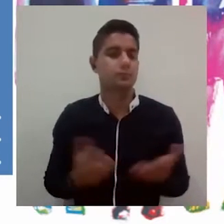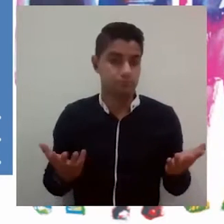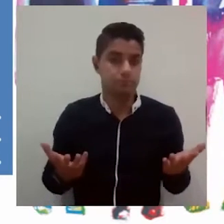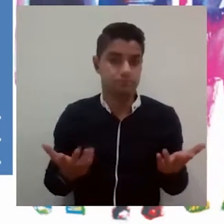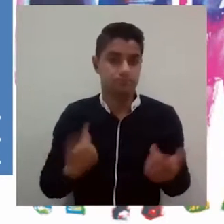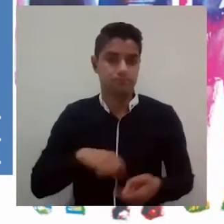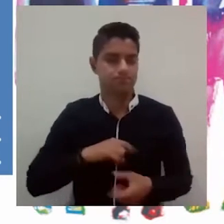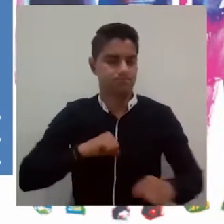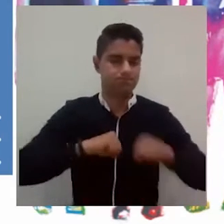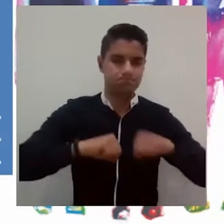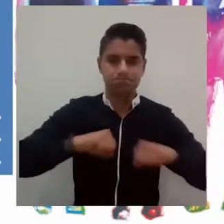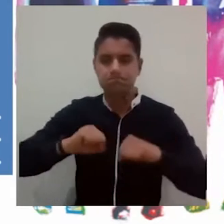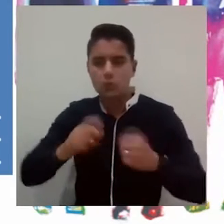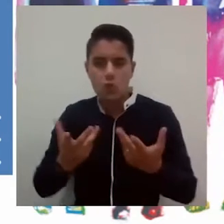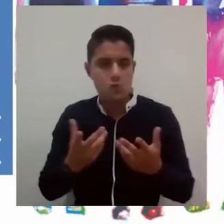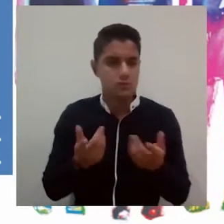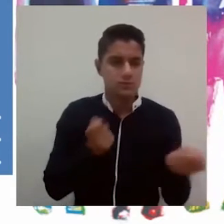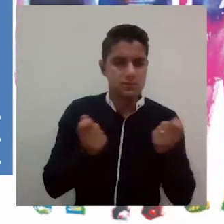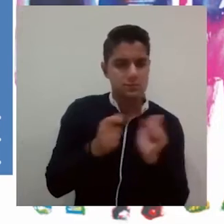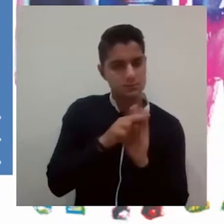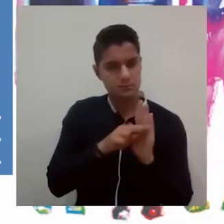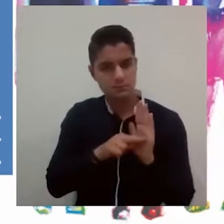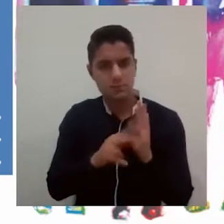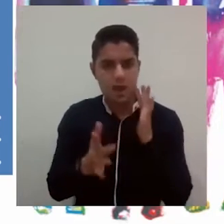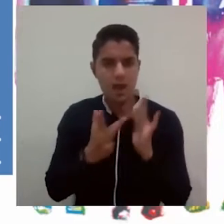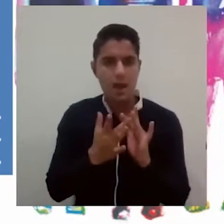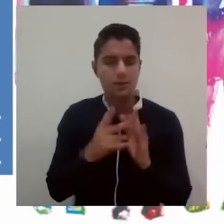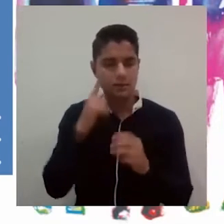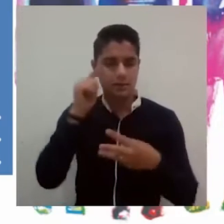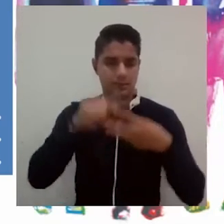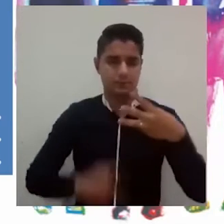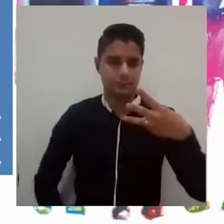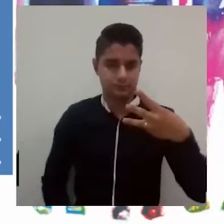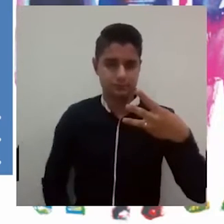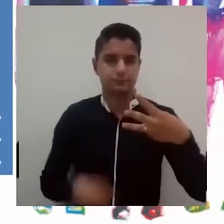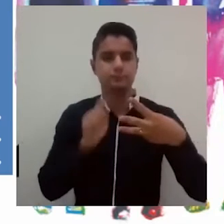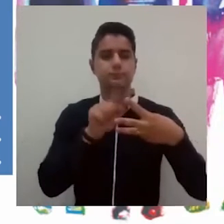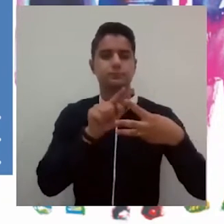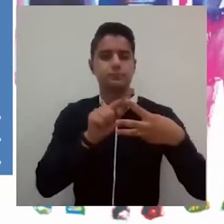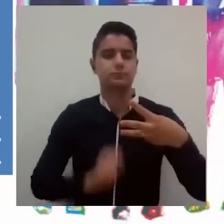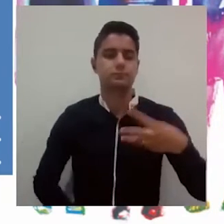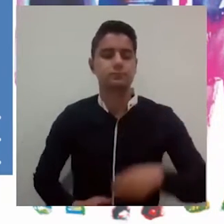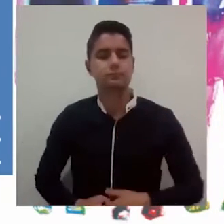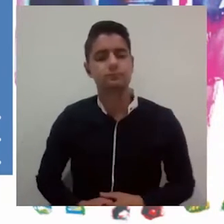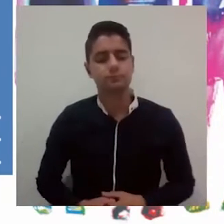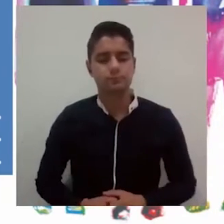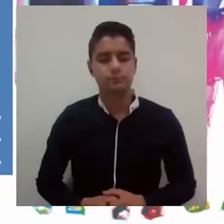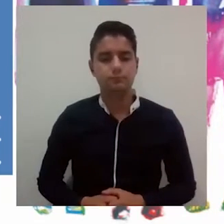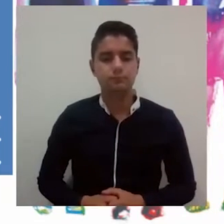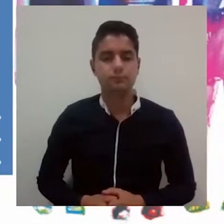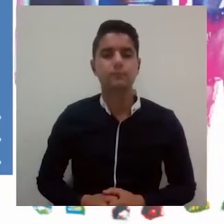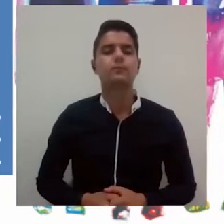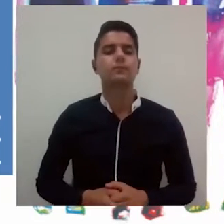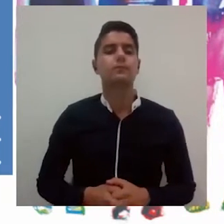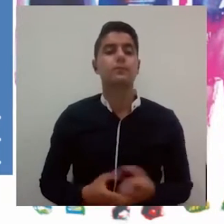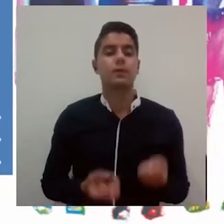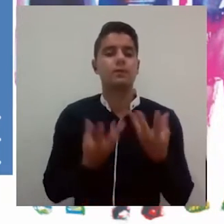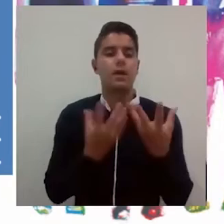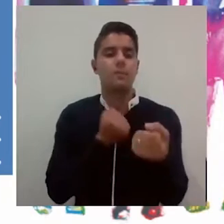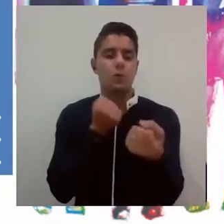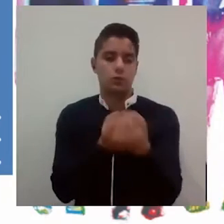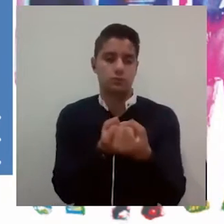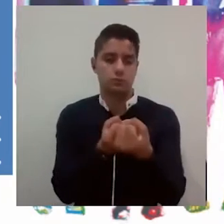ICETEX. Por ello, emprendimos rápidamente una serie de medidas dirigidas en tres grandes elementos. El primero de ellos,